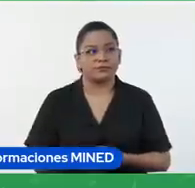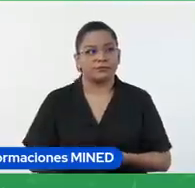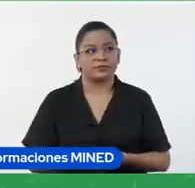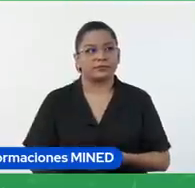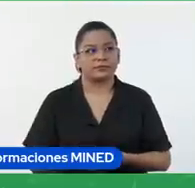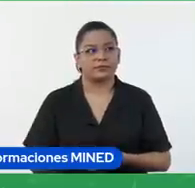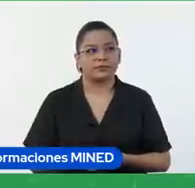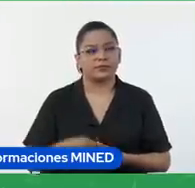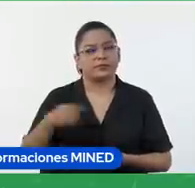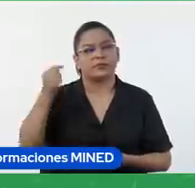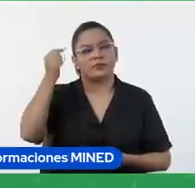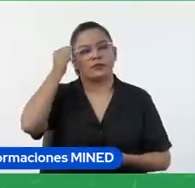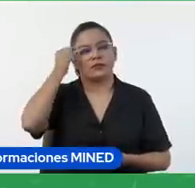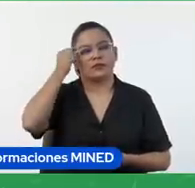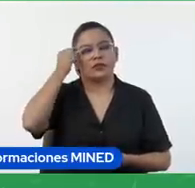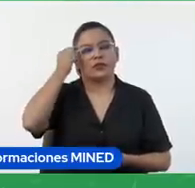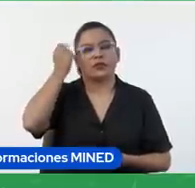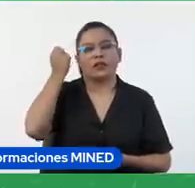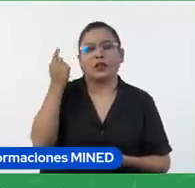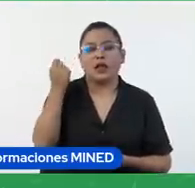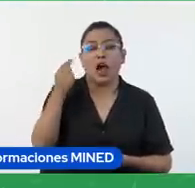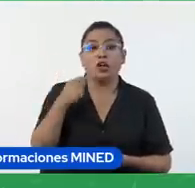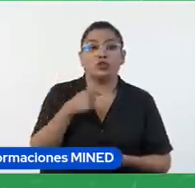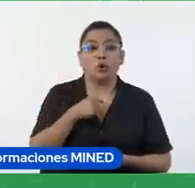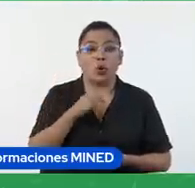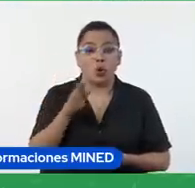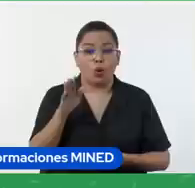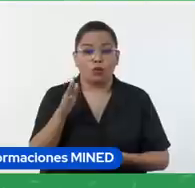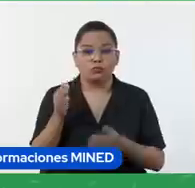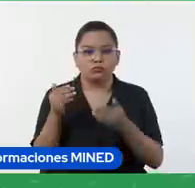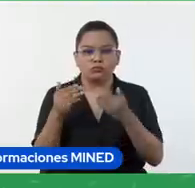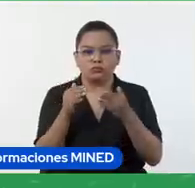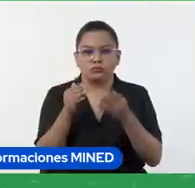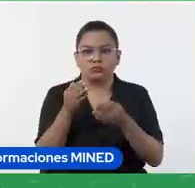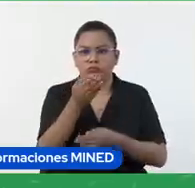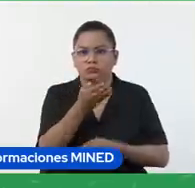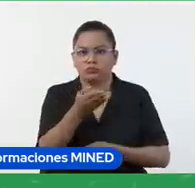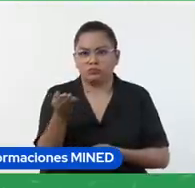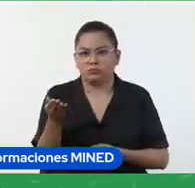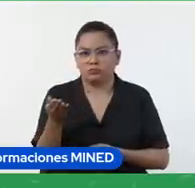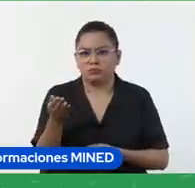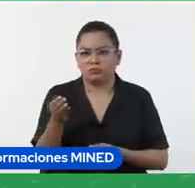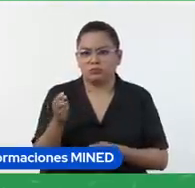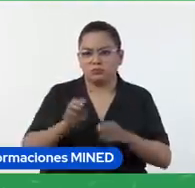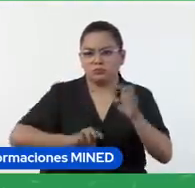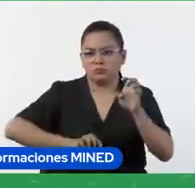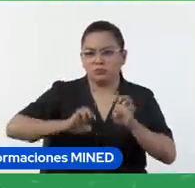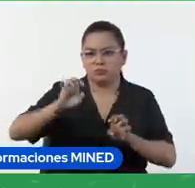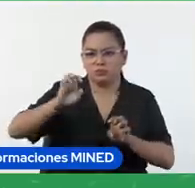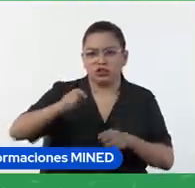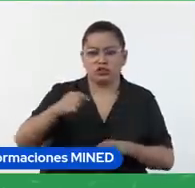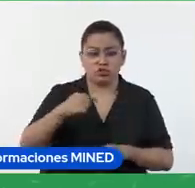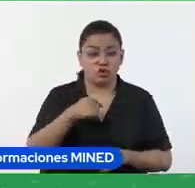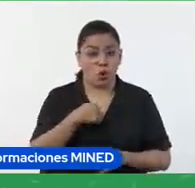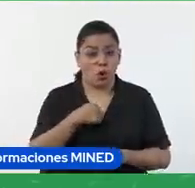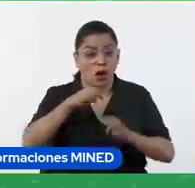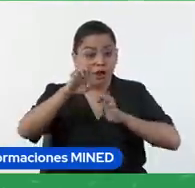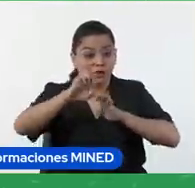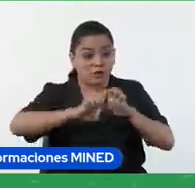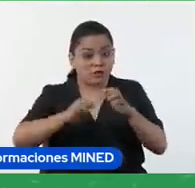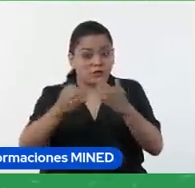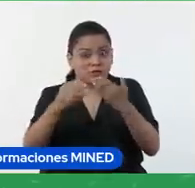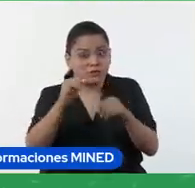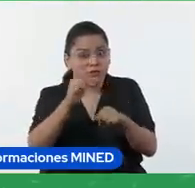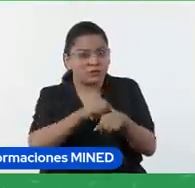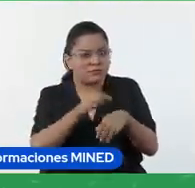reflexionar estoy utilizando diferentes instrumentos de evaluación estoy evaluando en diferentes momentos